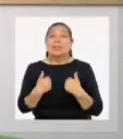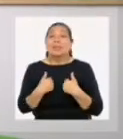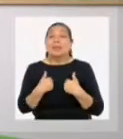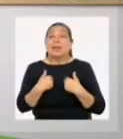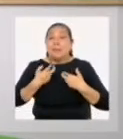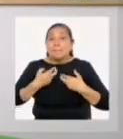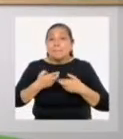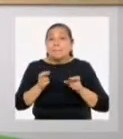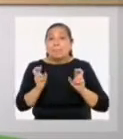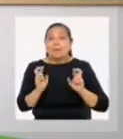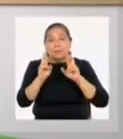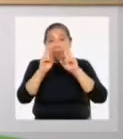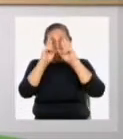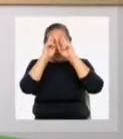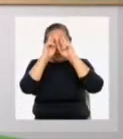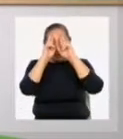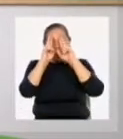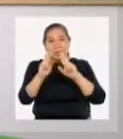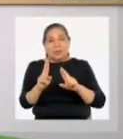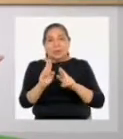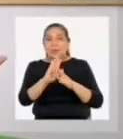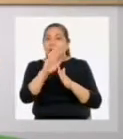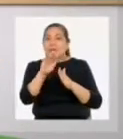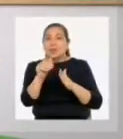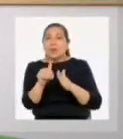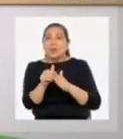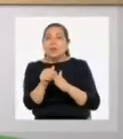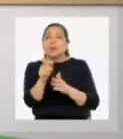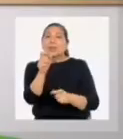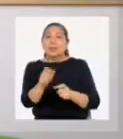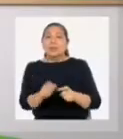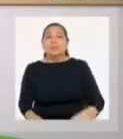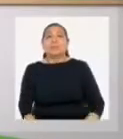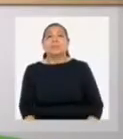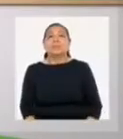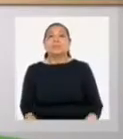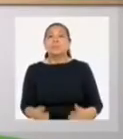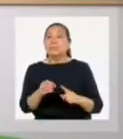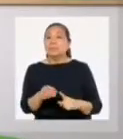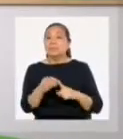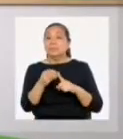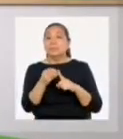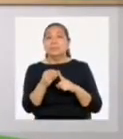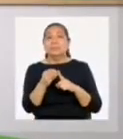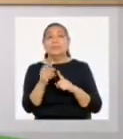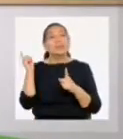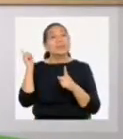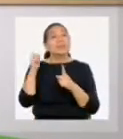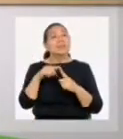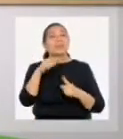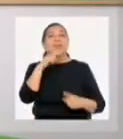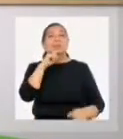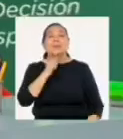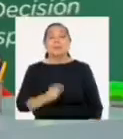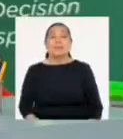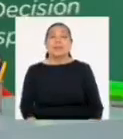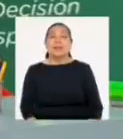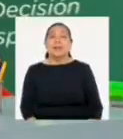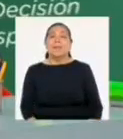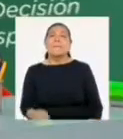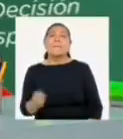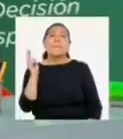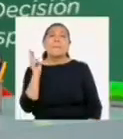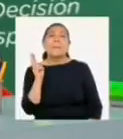deben promover el respeto a todas las personas, en especial hacia las mujeres.